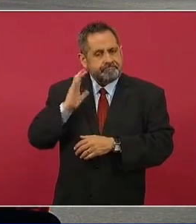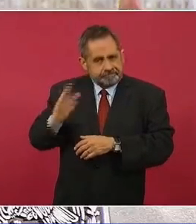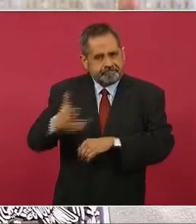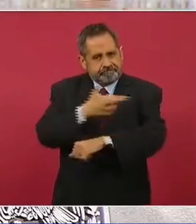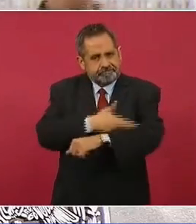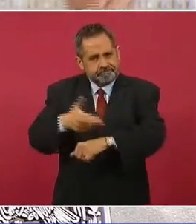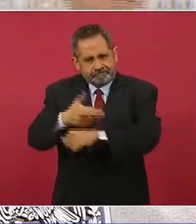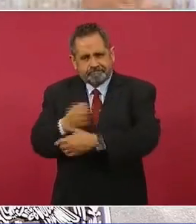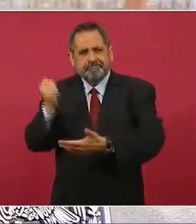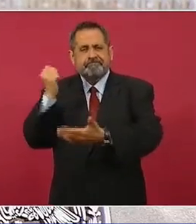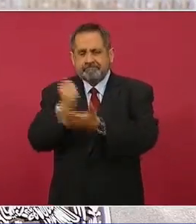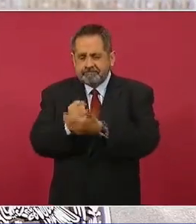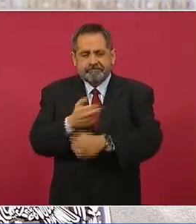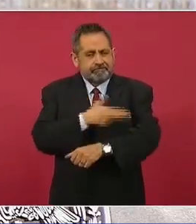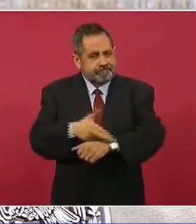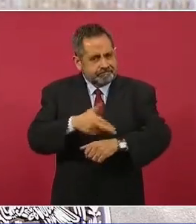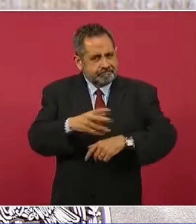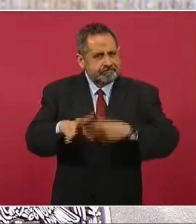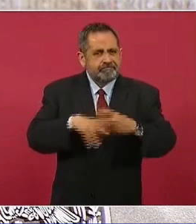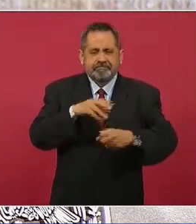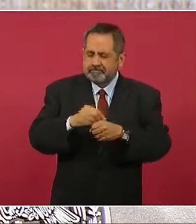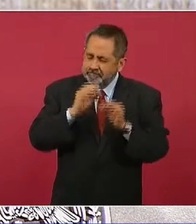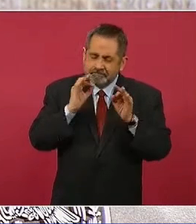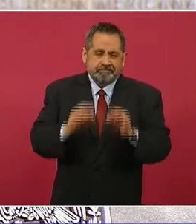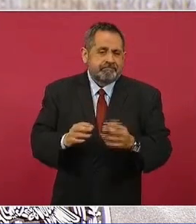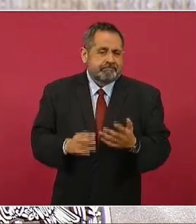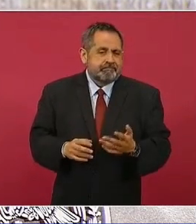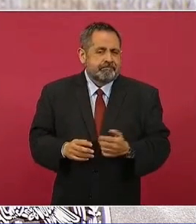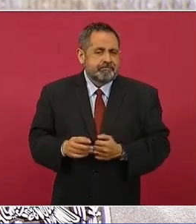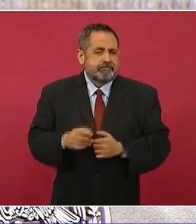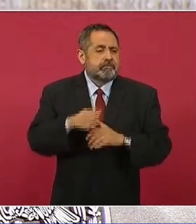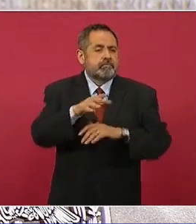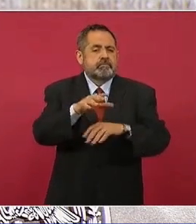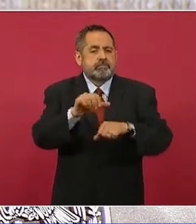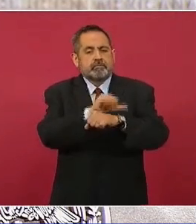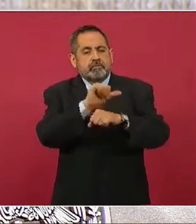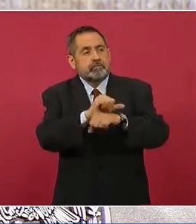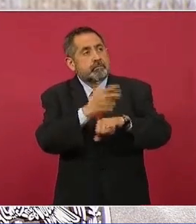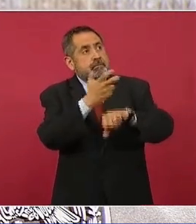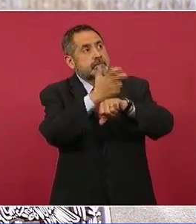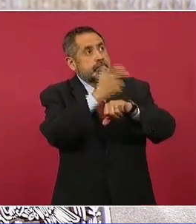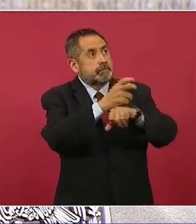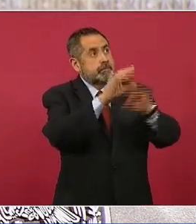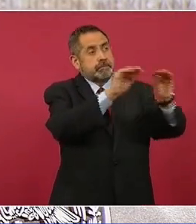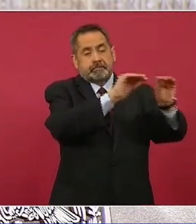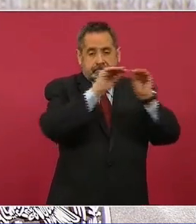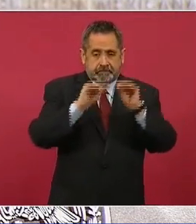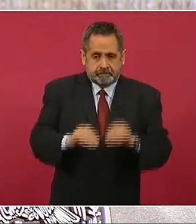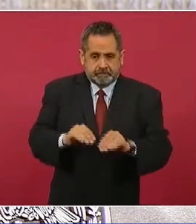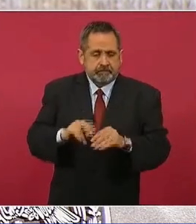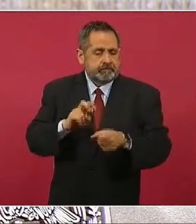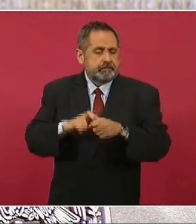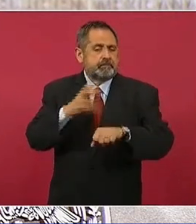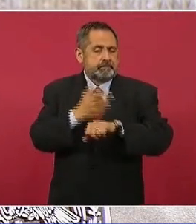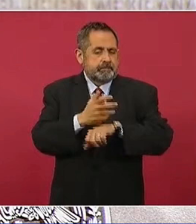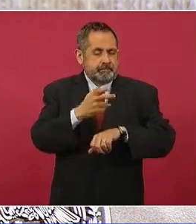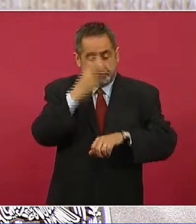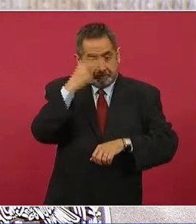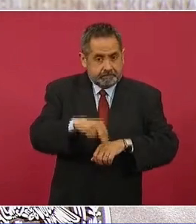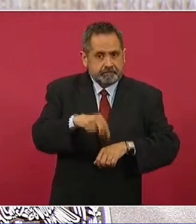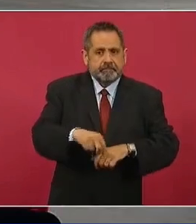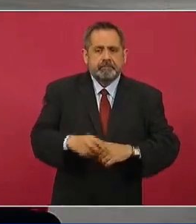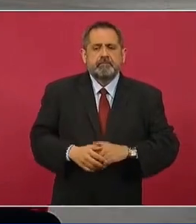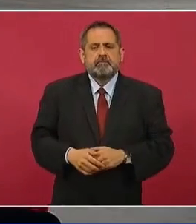regularizando la situación de los vehículos extranjeros.